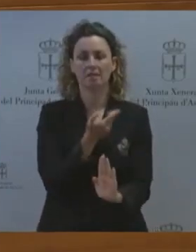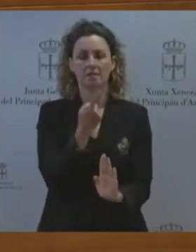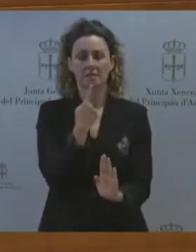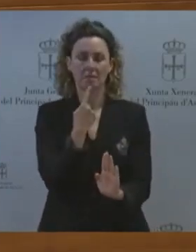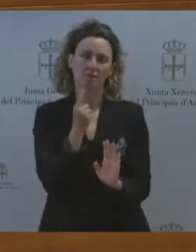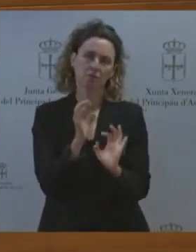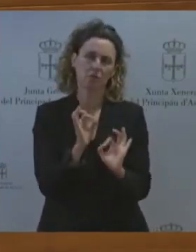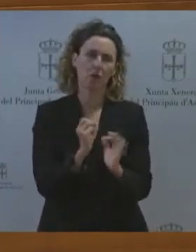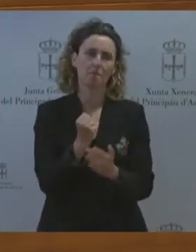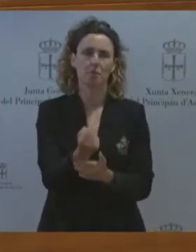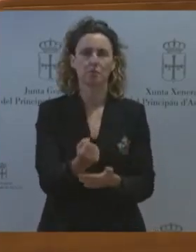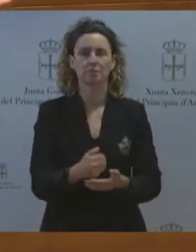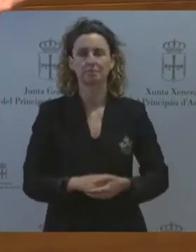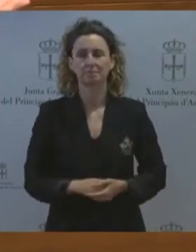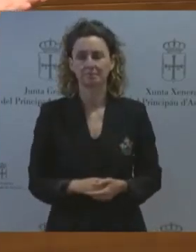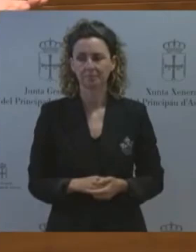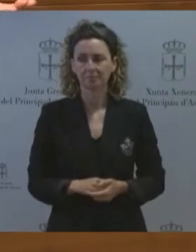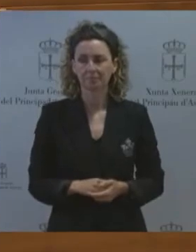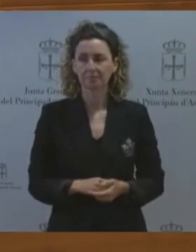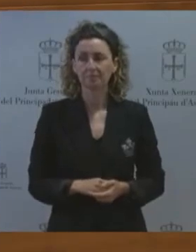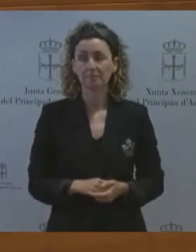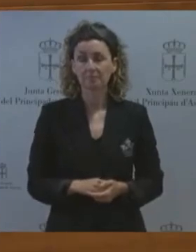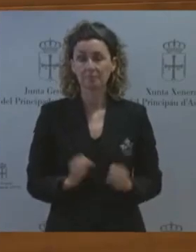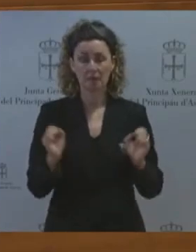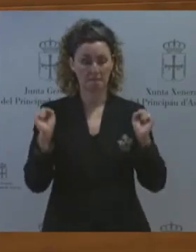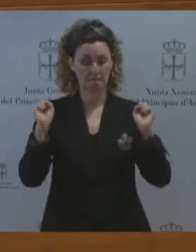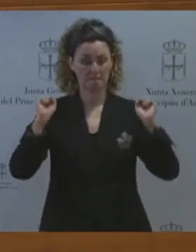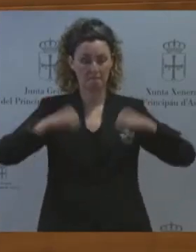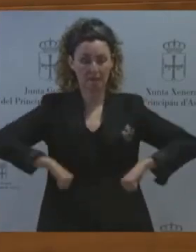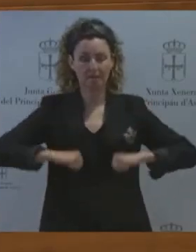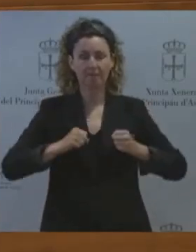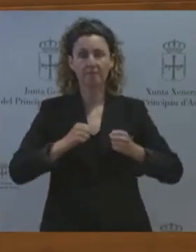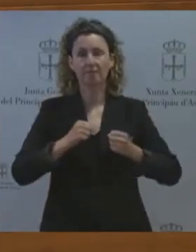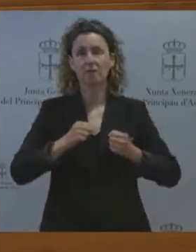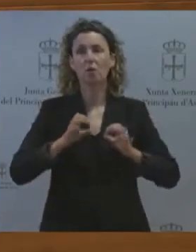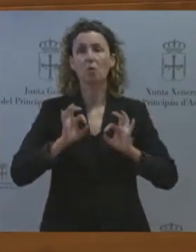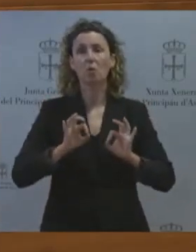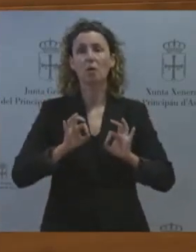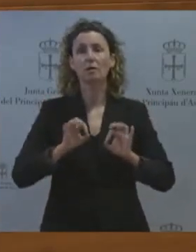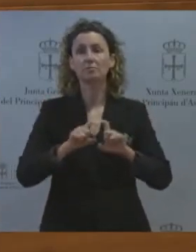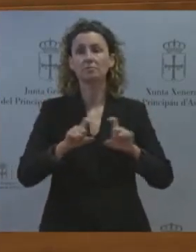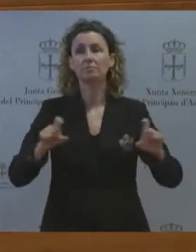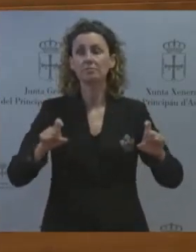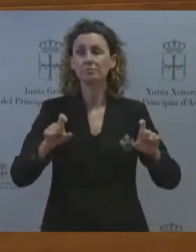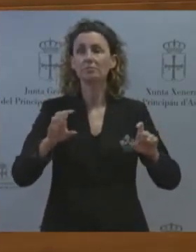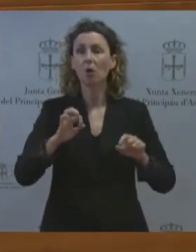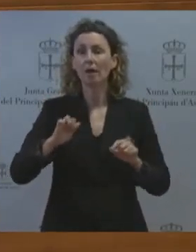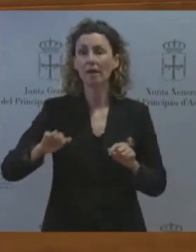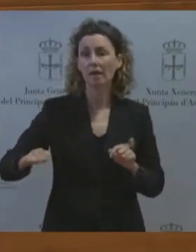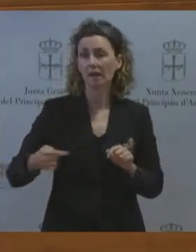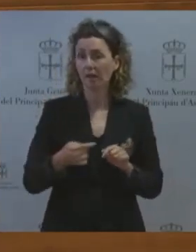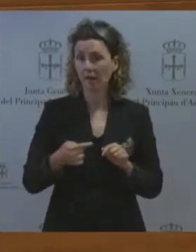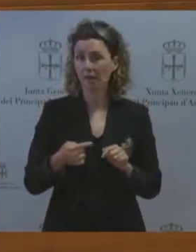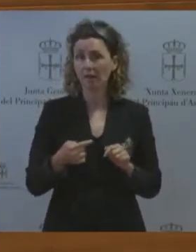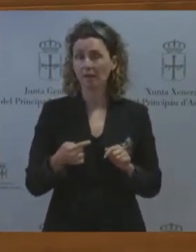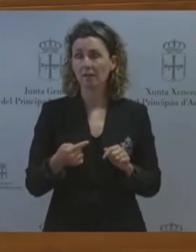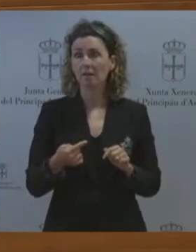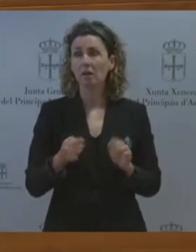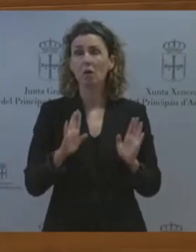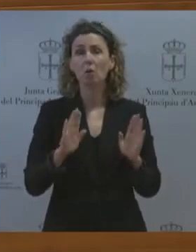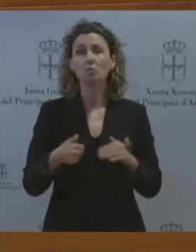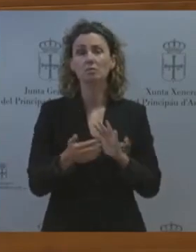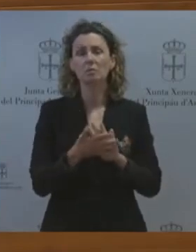la concertación compete a los agentes sociales y mencionó usted por último la alianza por las infraestructuras y creo que mencionó también el corredor